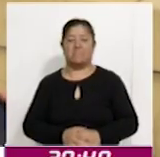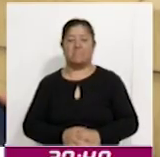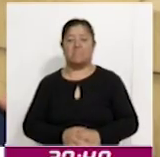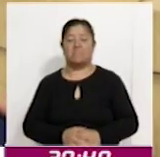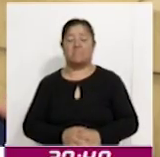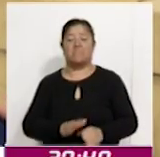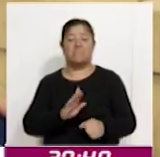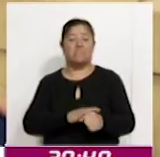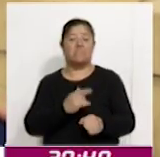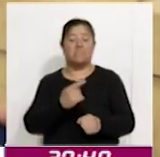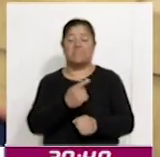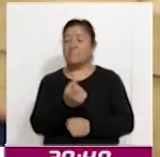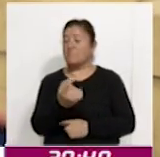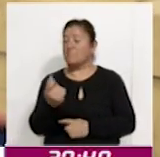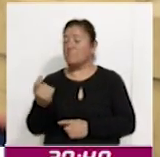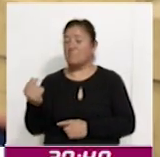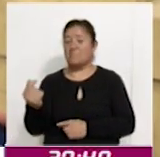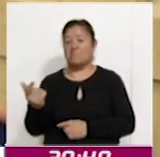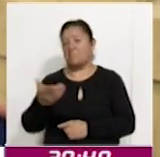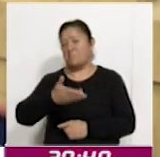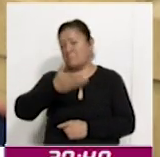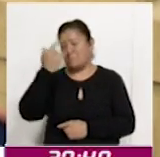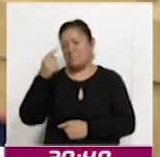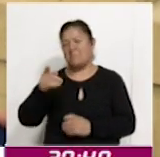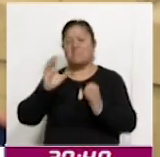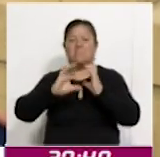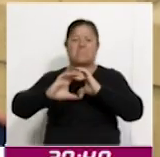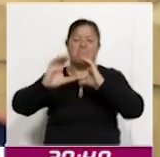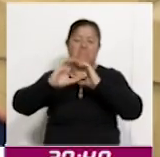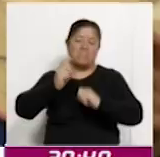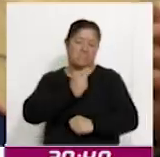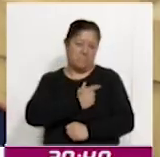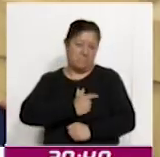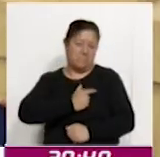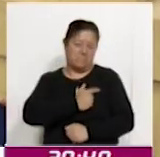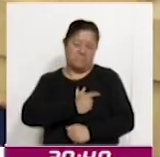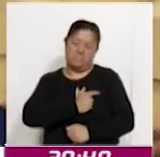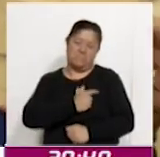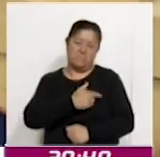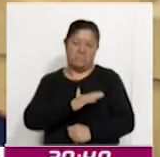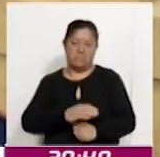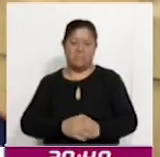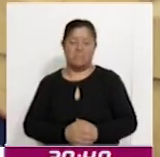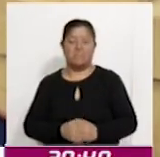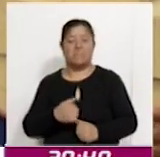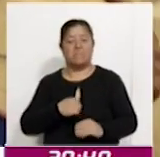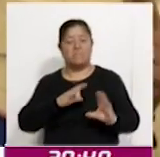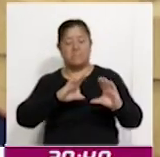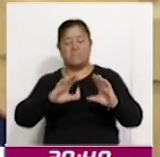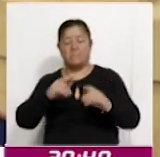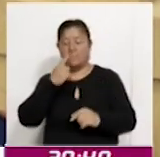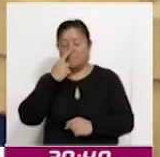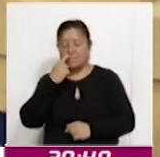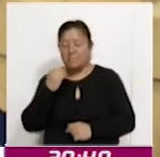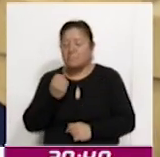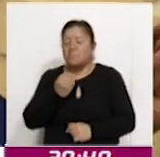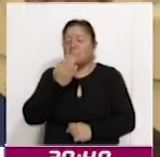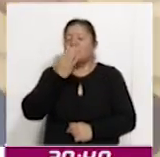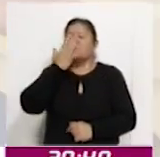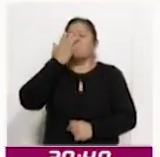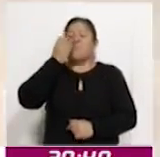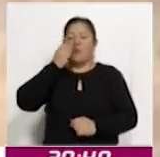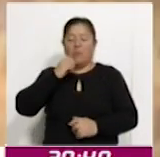algunos venían sin saber nada, cantaban por gusto, en fin, entonces les enseñamos la respiración, el